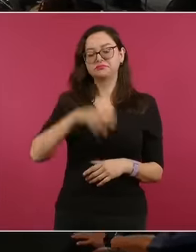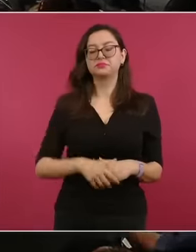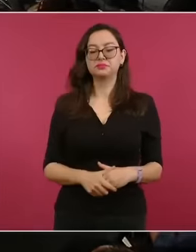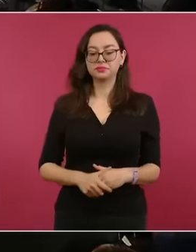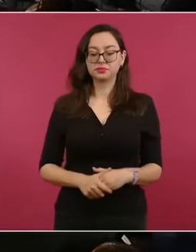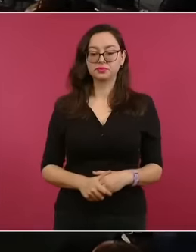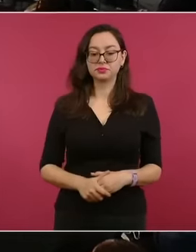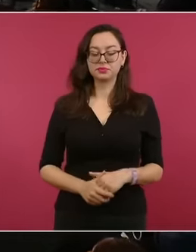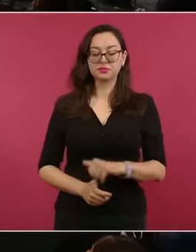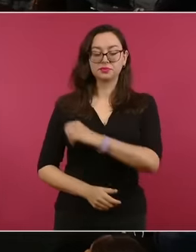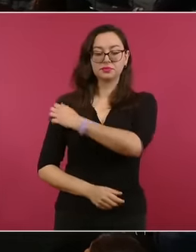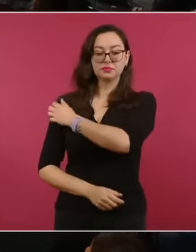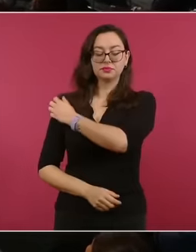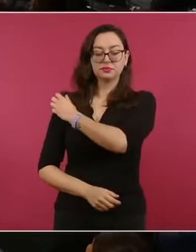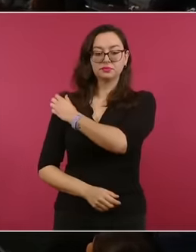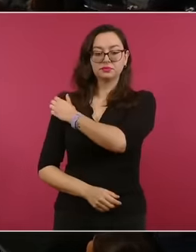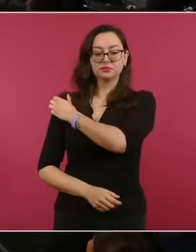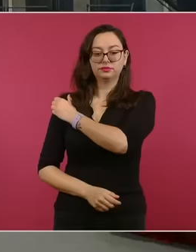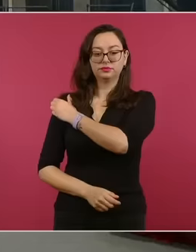Seguimos.